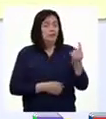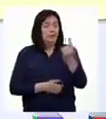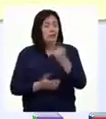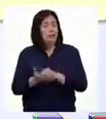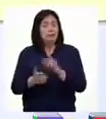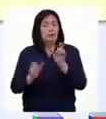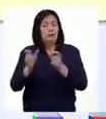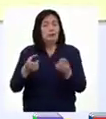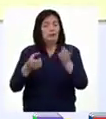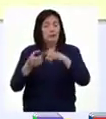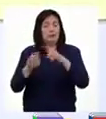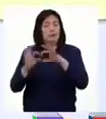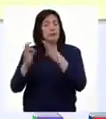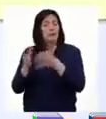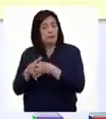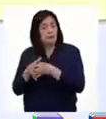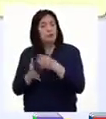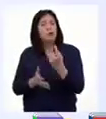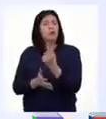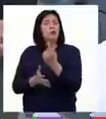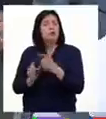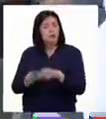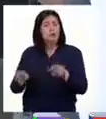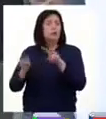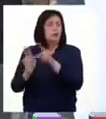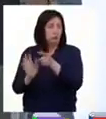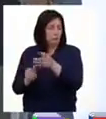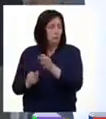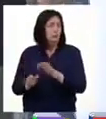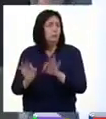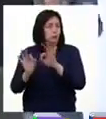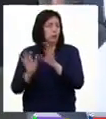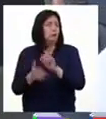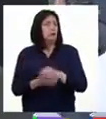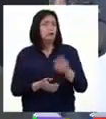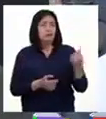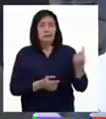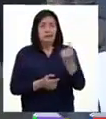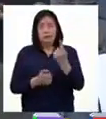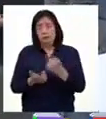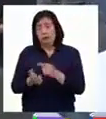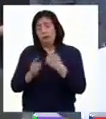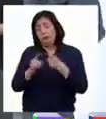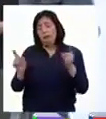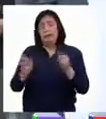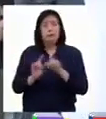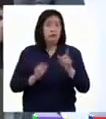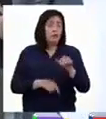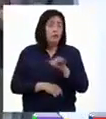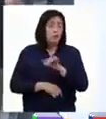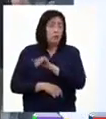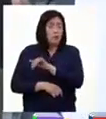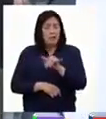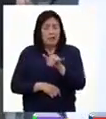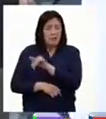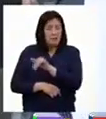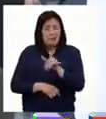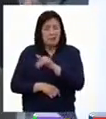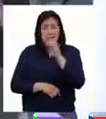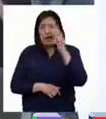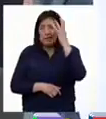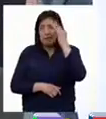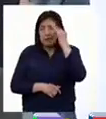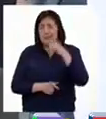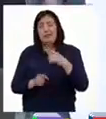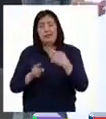miembro de la familia en alguien único y valioso. Y como cada uno es distinto y único, un mismo evento puede ser recordado de